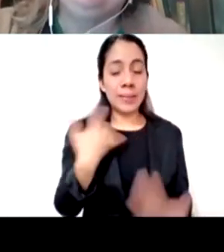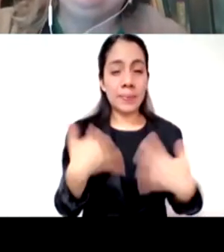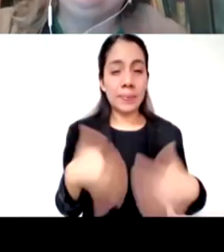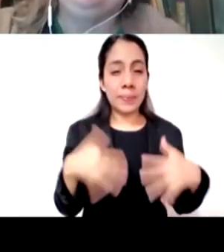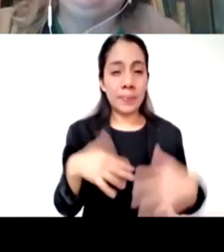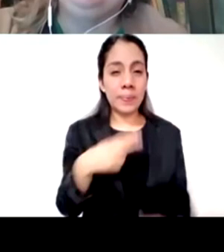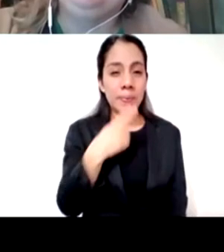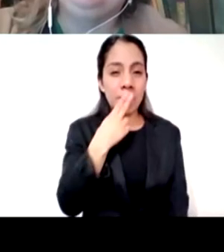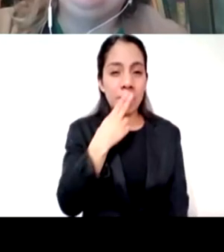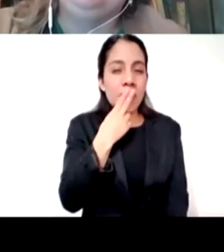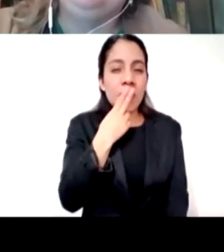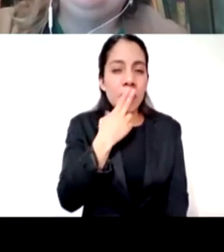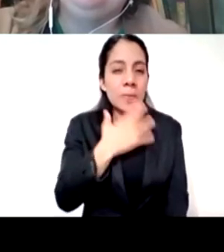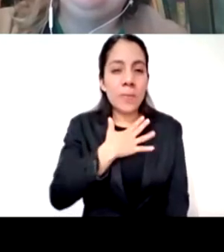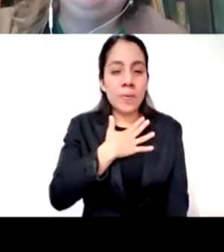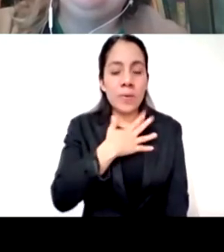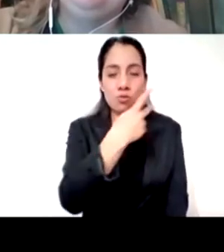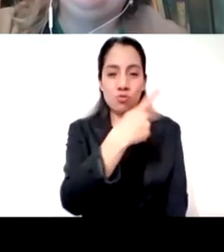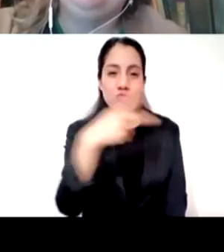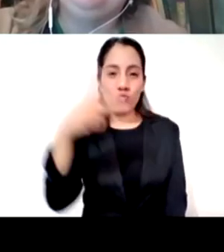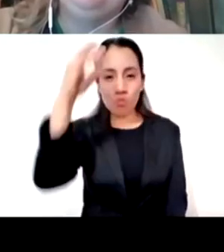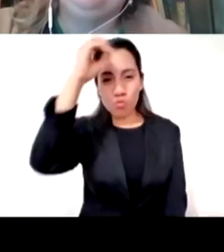enormemente hay una pregunta